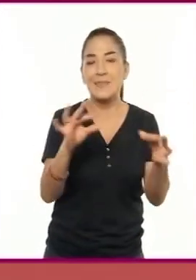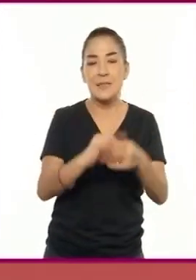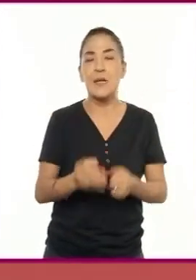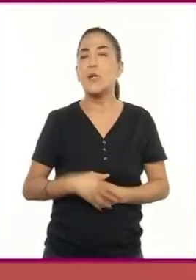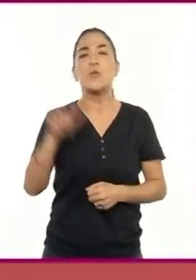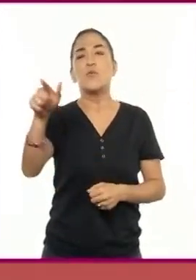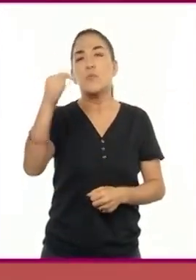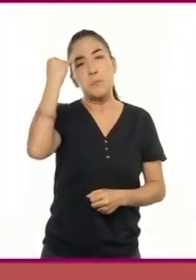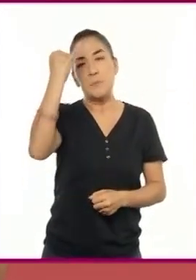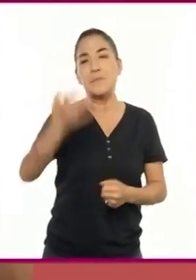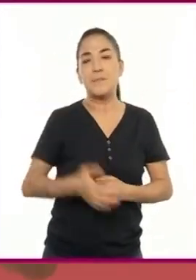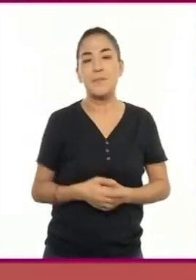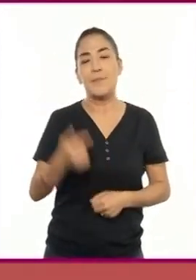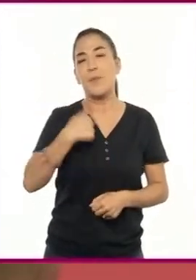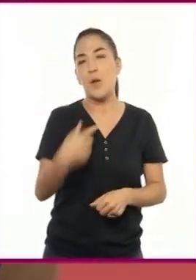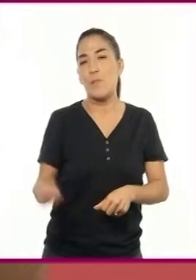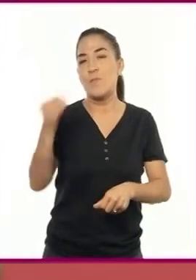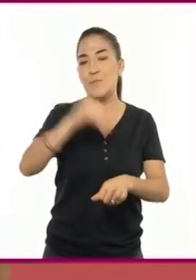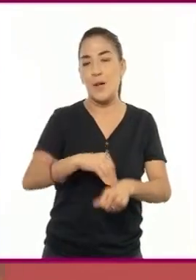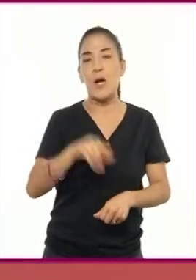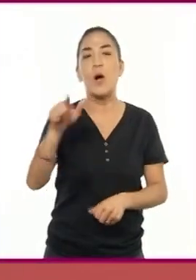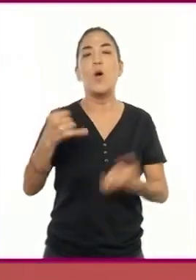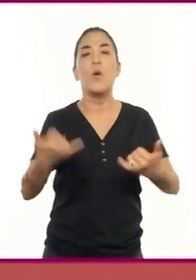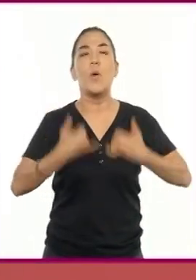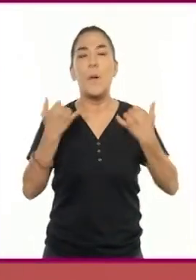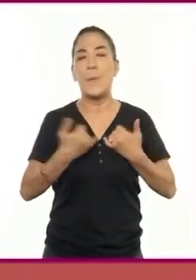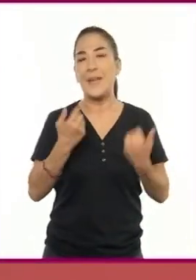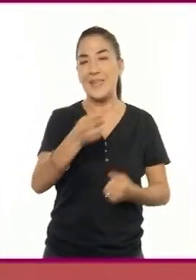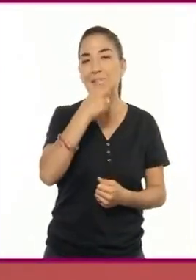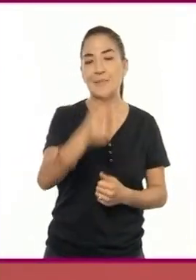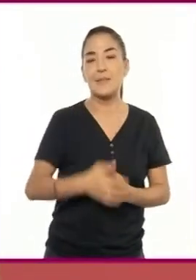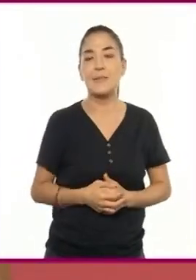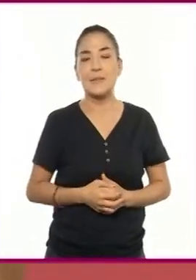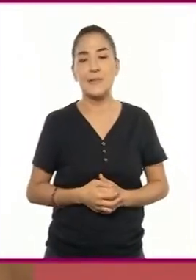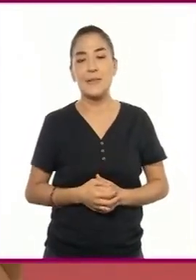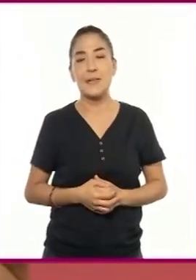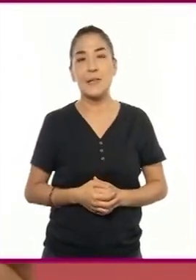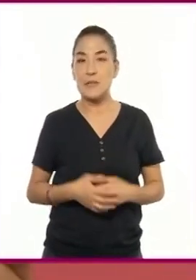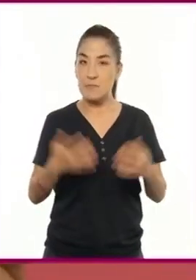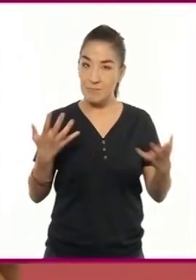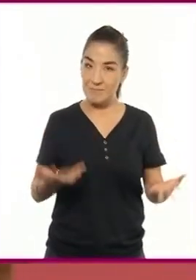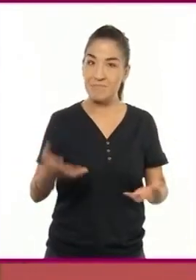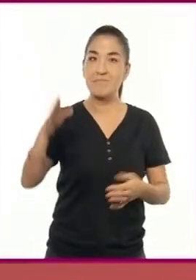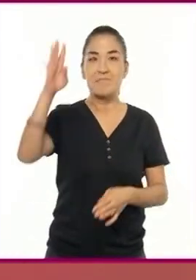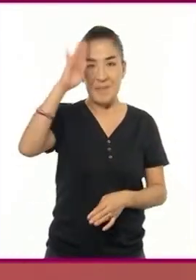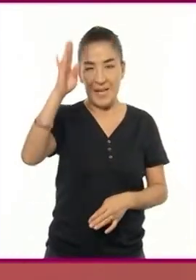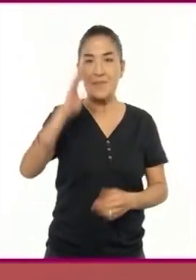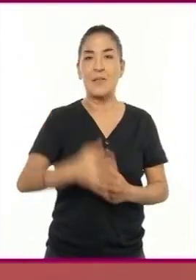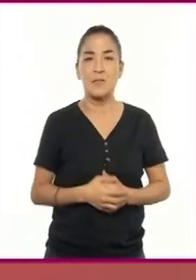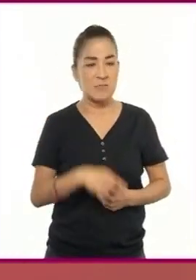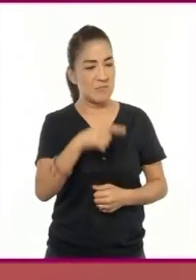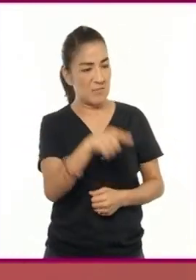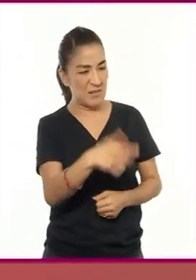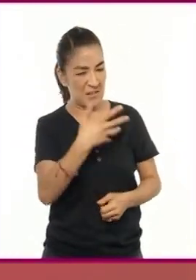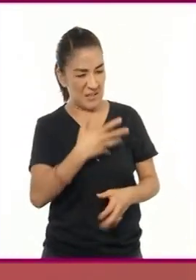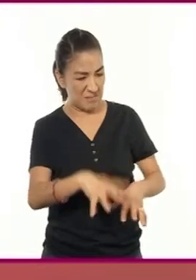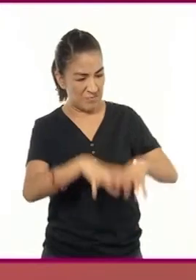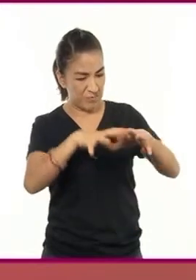mencionarlo. ¿Qué se te ocurre? Pondría un diálogo del joven que dijera, vaya, vaya, ¿esto es una